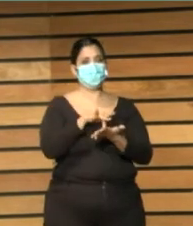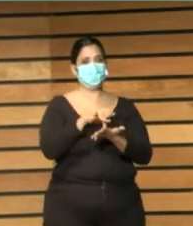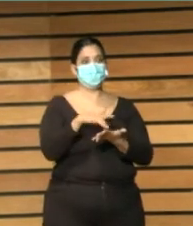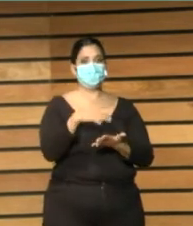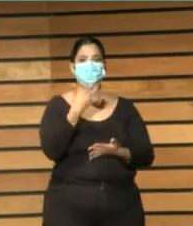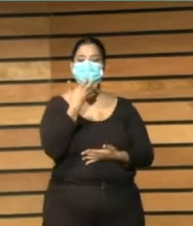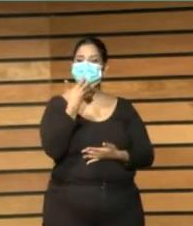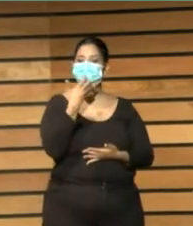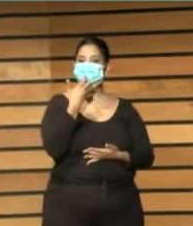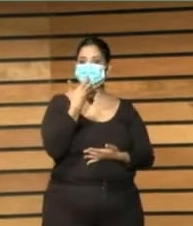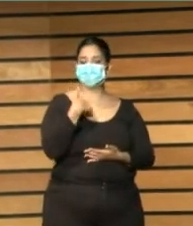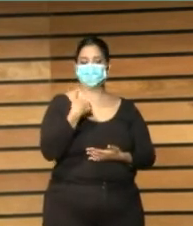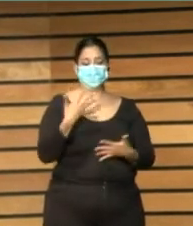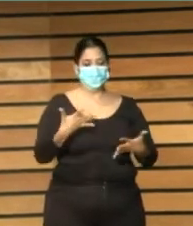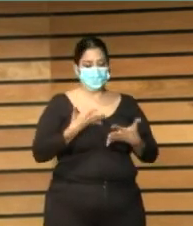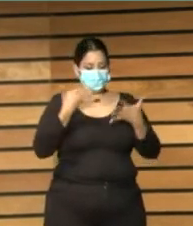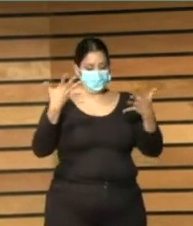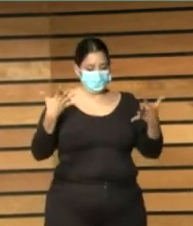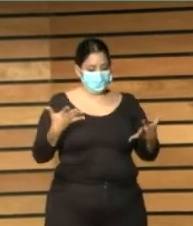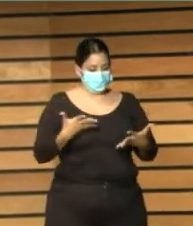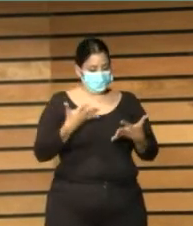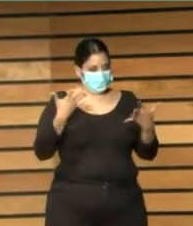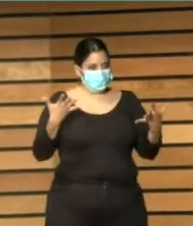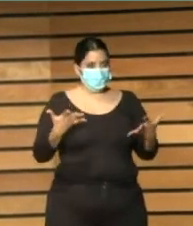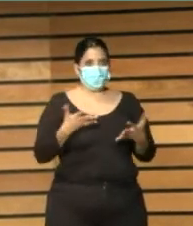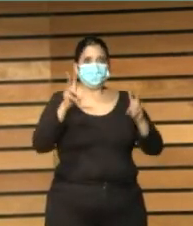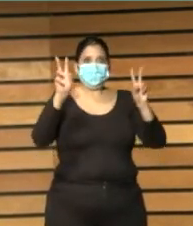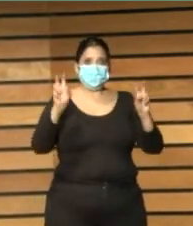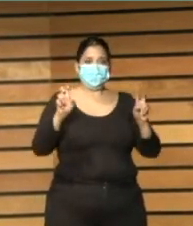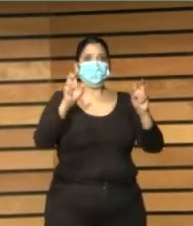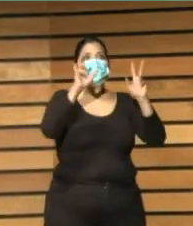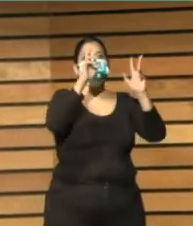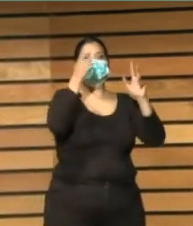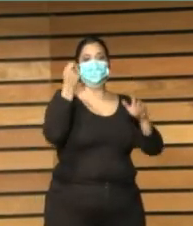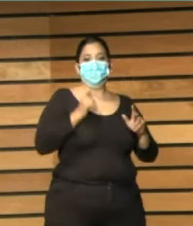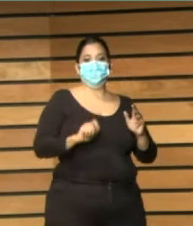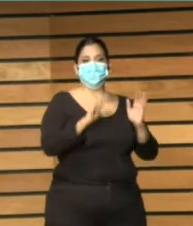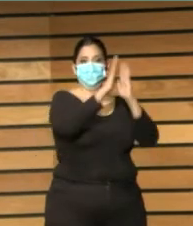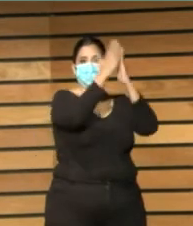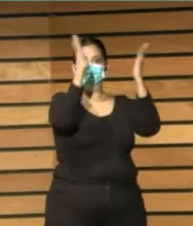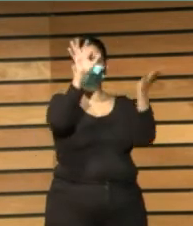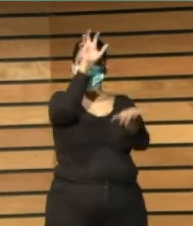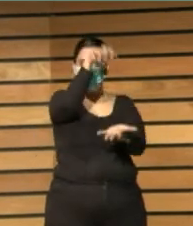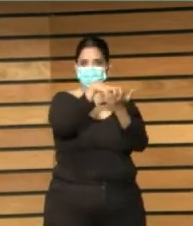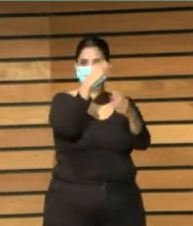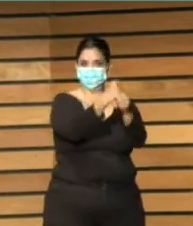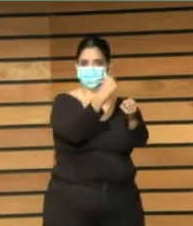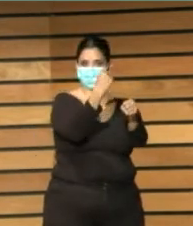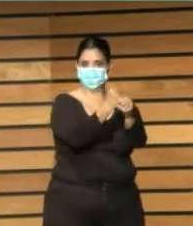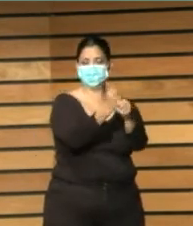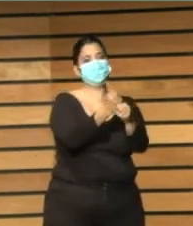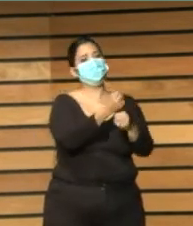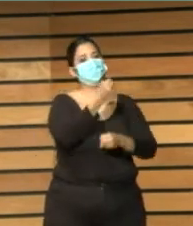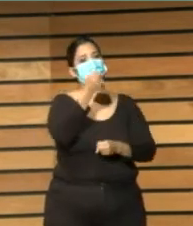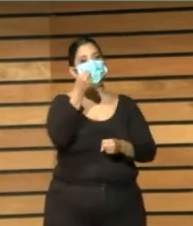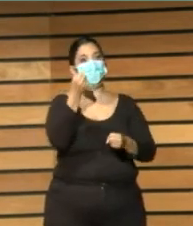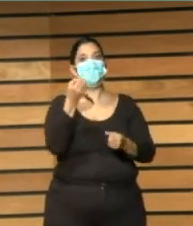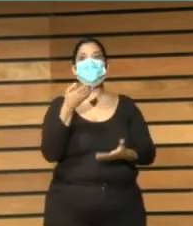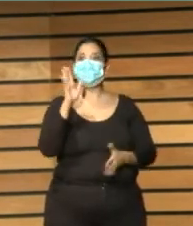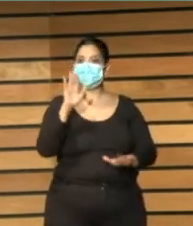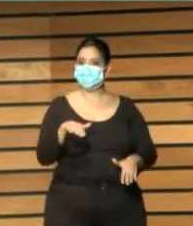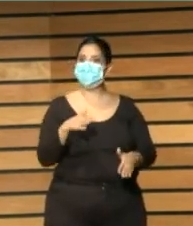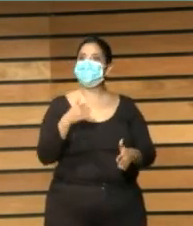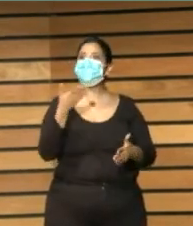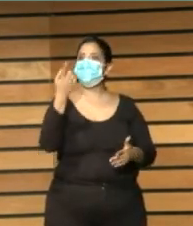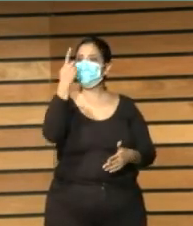estimulante que yo he visto en el ámbito bibliotecario y que ha ayudado a cambiar la